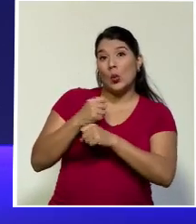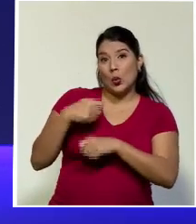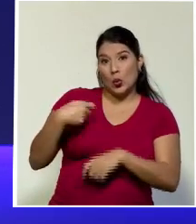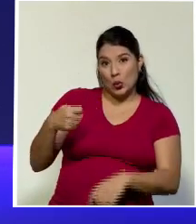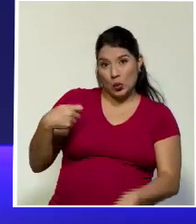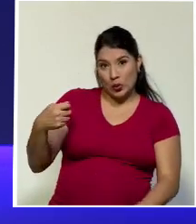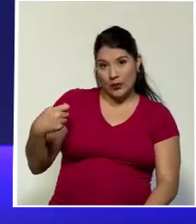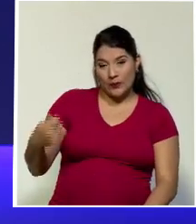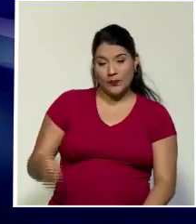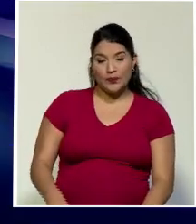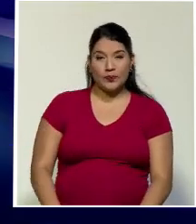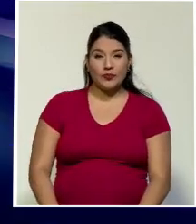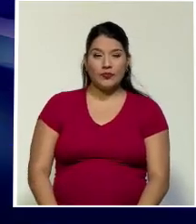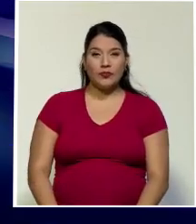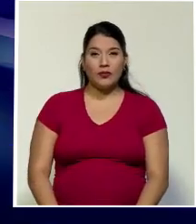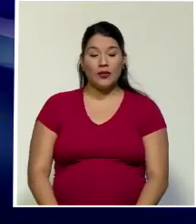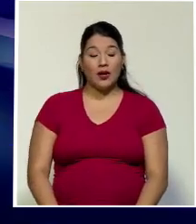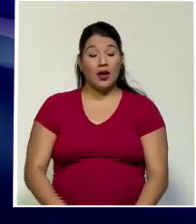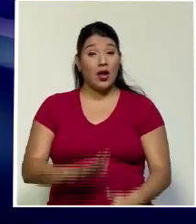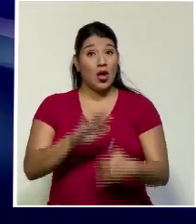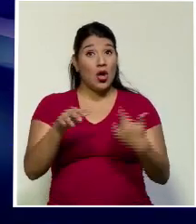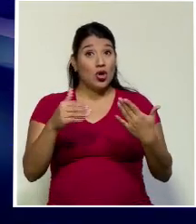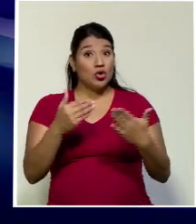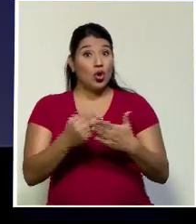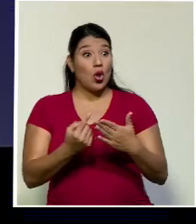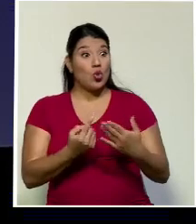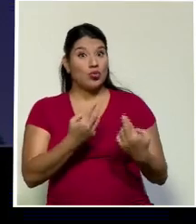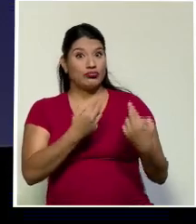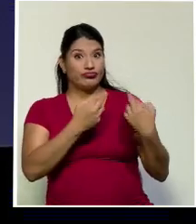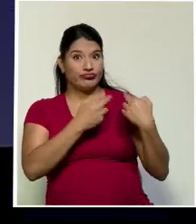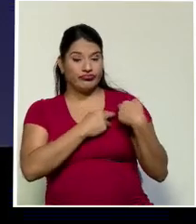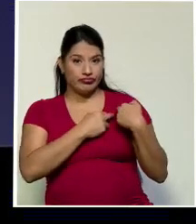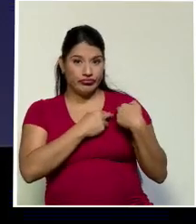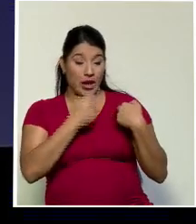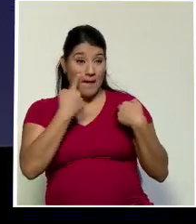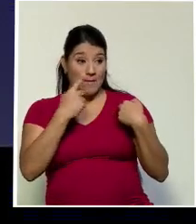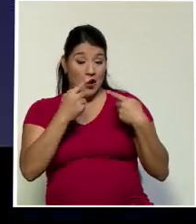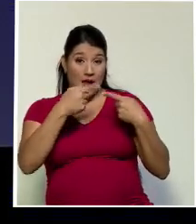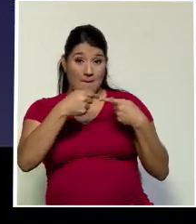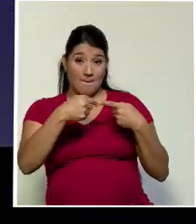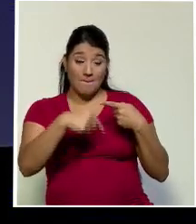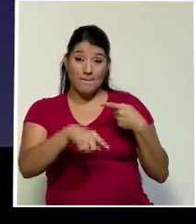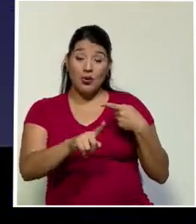obreros patronales. Toda una tarea para la próxima